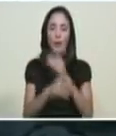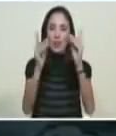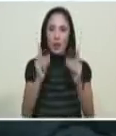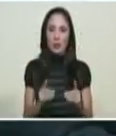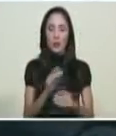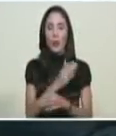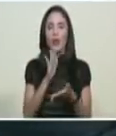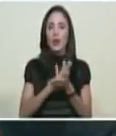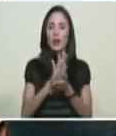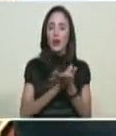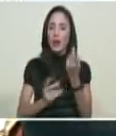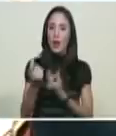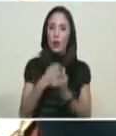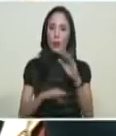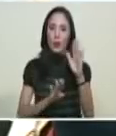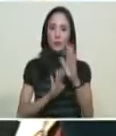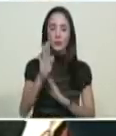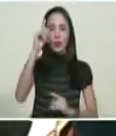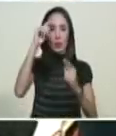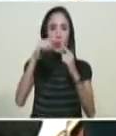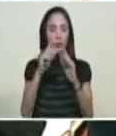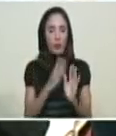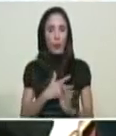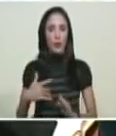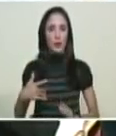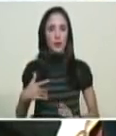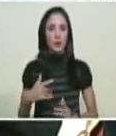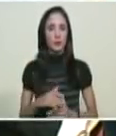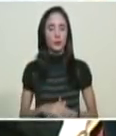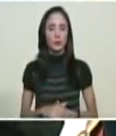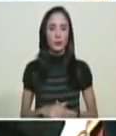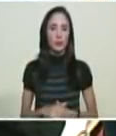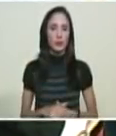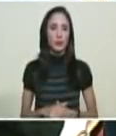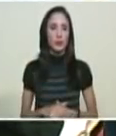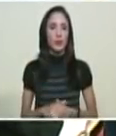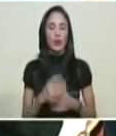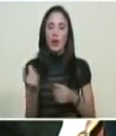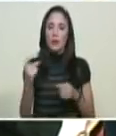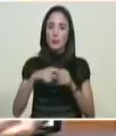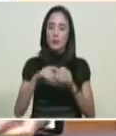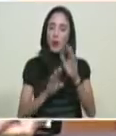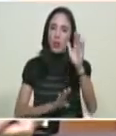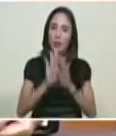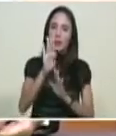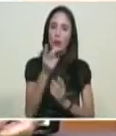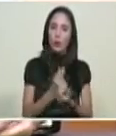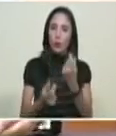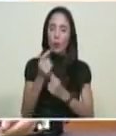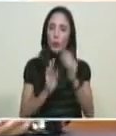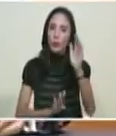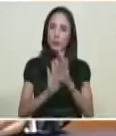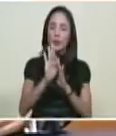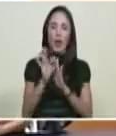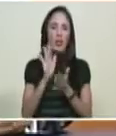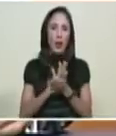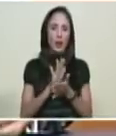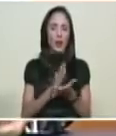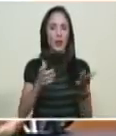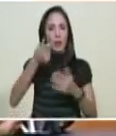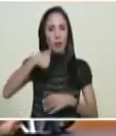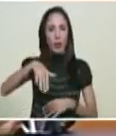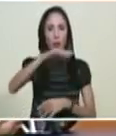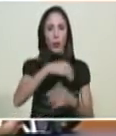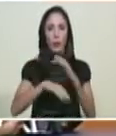prosperidad. Que lo que estamos ofreciendo es la incorporación para el crecimiento económico, para llevar la prosperidad a nuestra